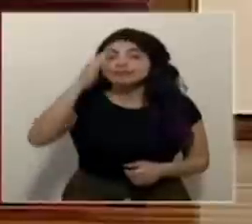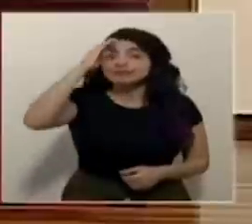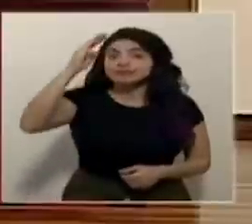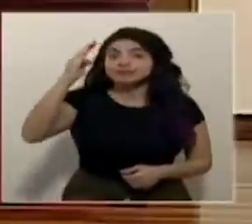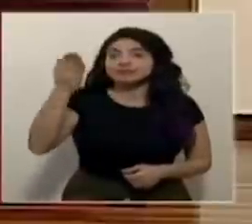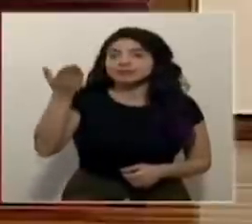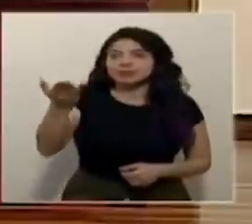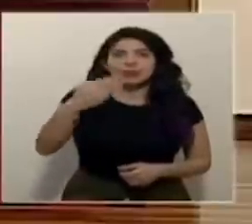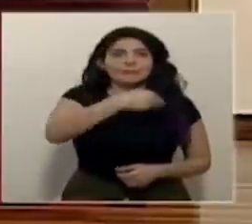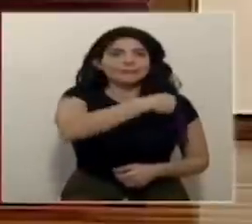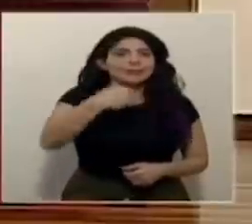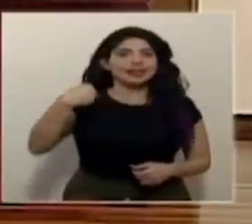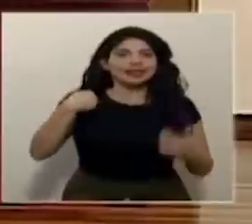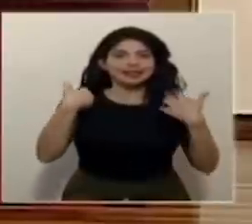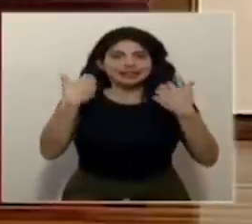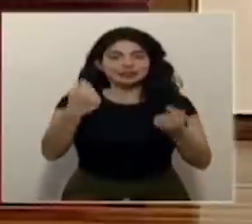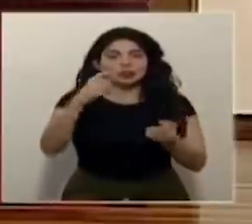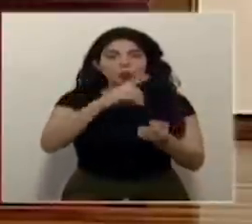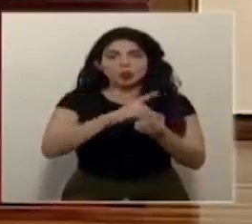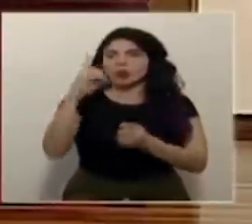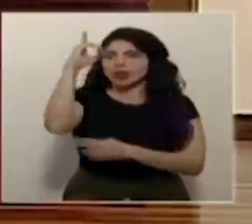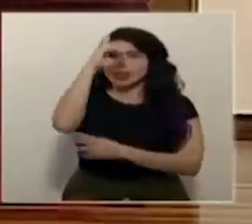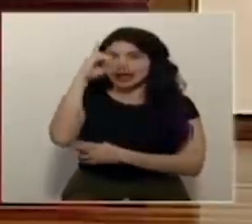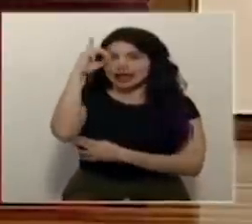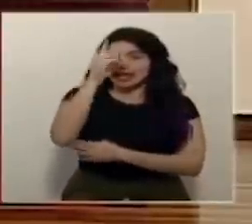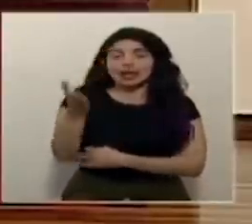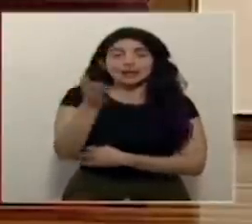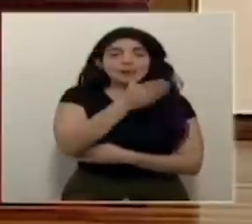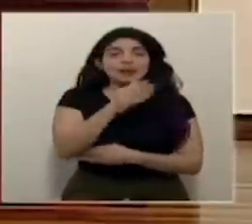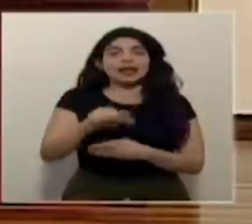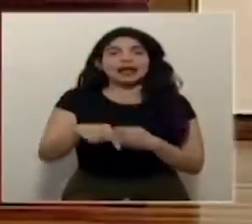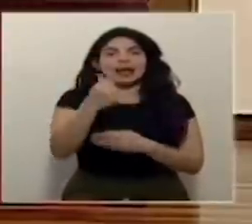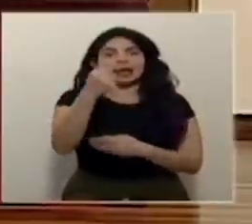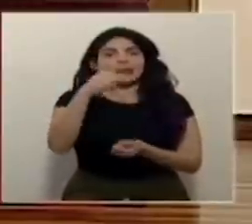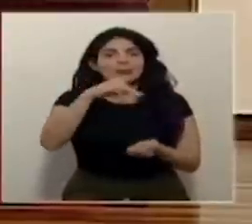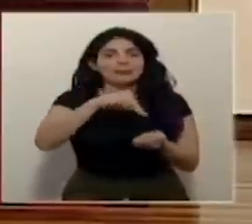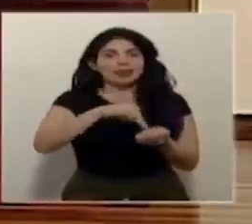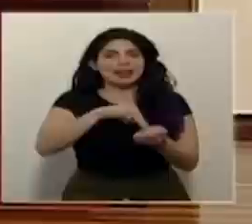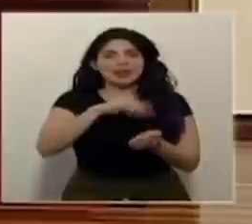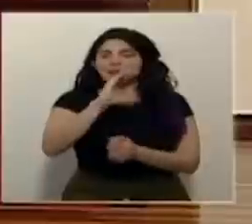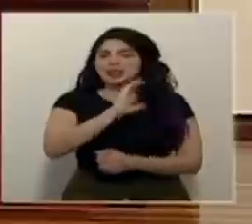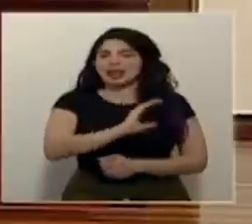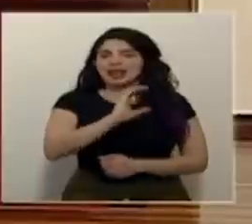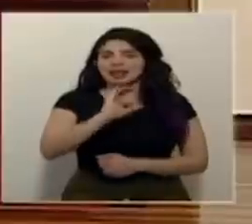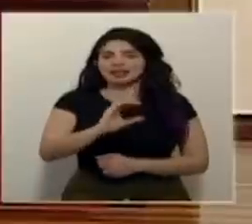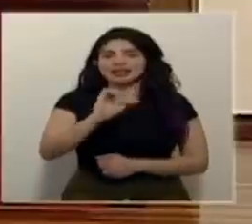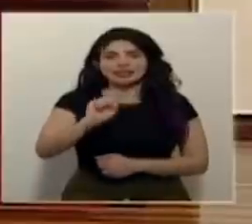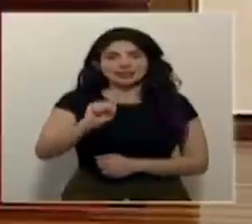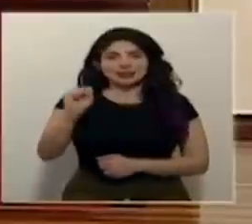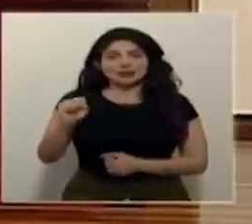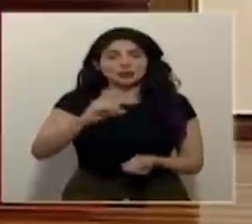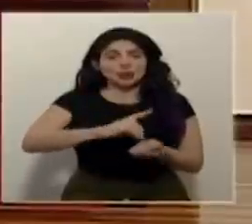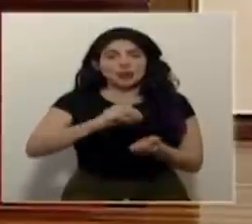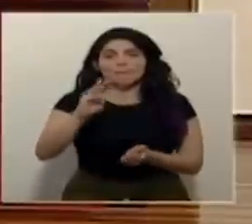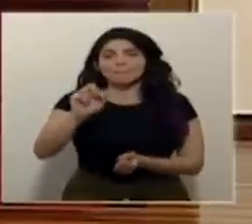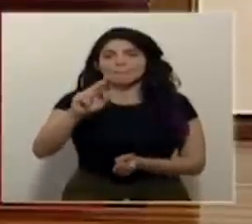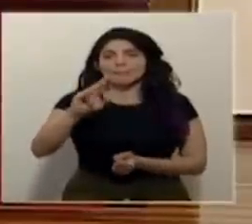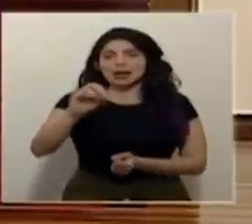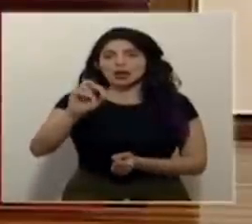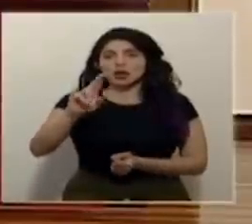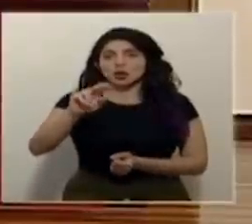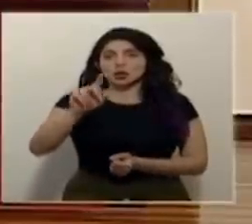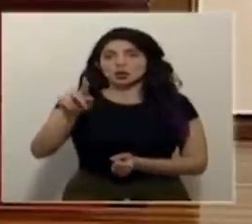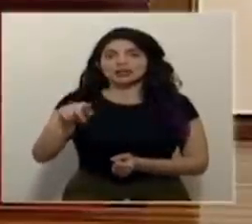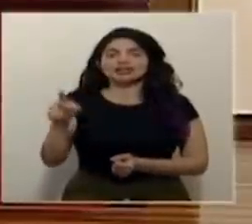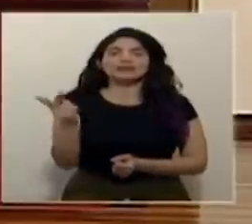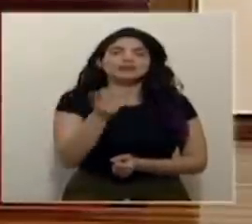Saludamos al Ministro de Salud, el Dr. Daniel Salas, y el Gerente Médico de la Caja Costarricense de Seguro Social, el Dr. Mario Ruiz, quienes